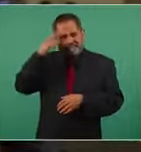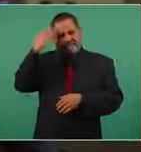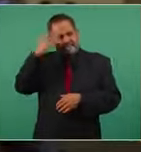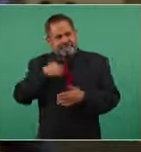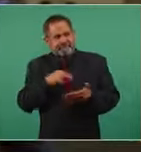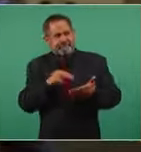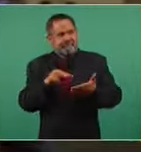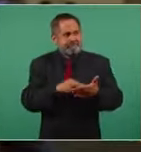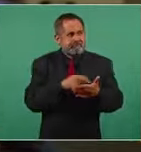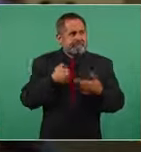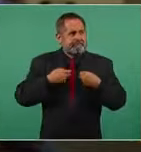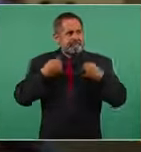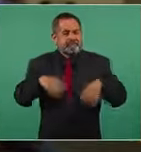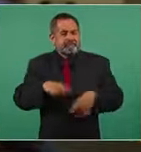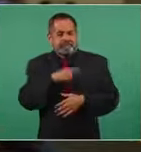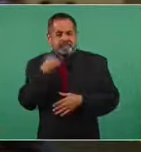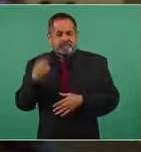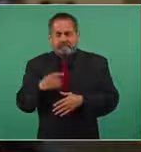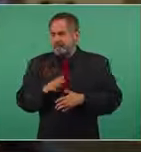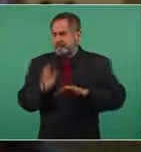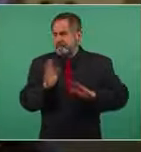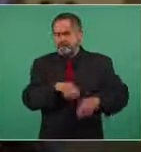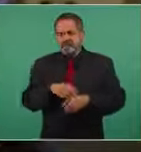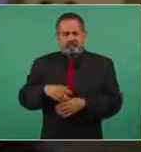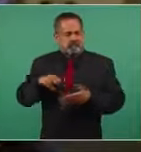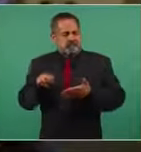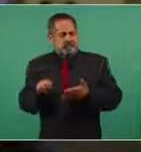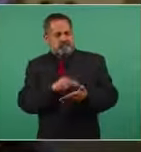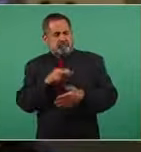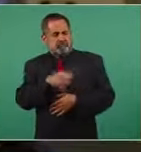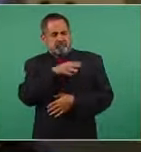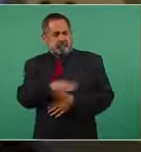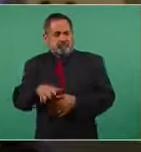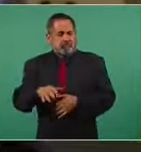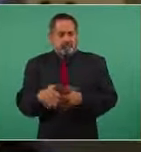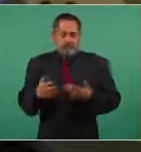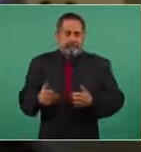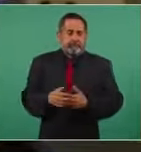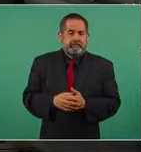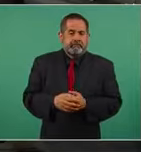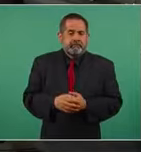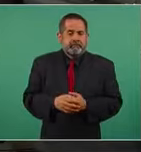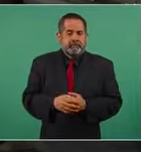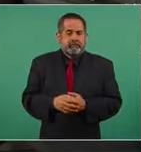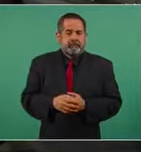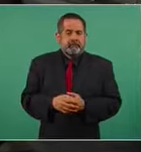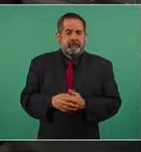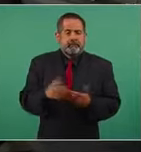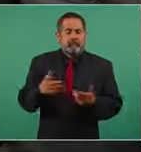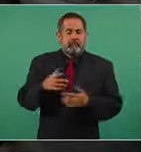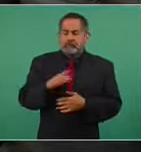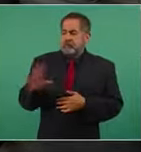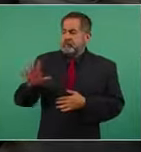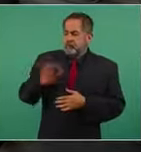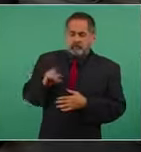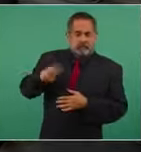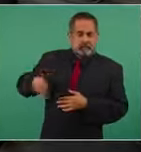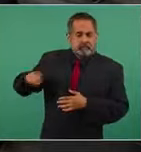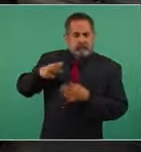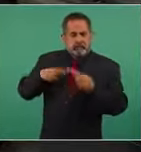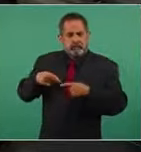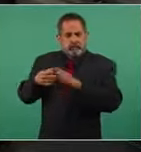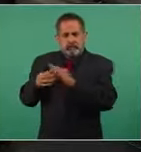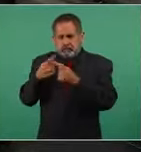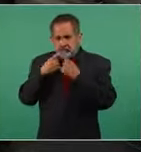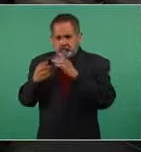de que se iban a quedar desprotegidos por vida me comentaban los sobrevivientes